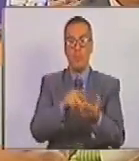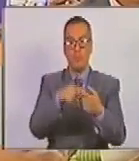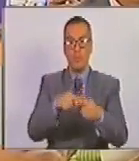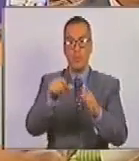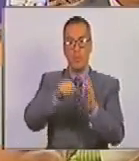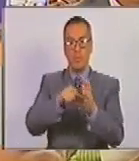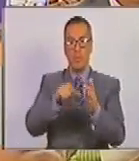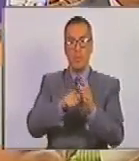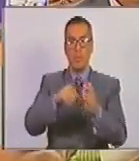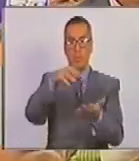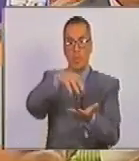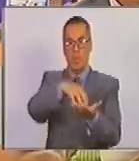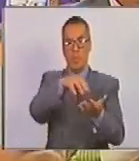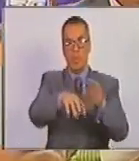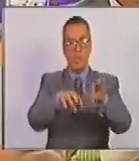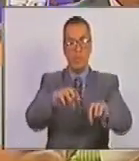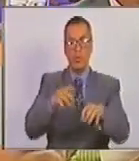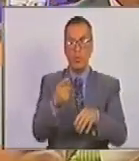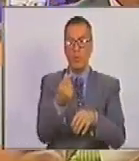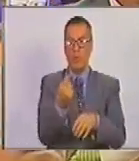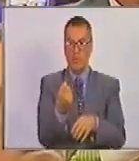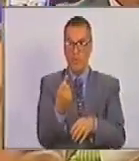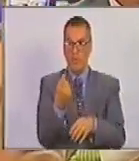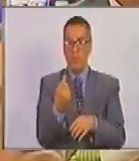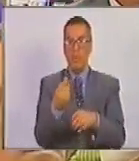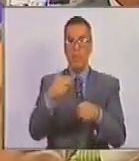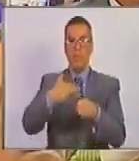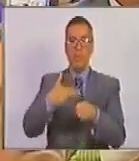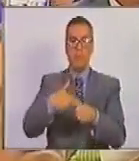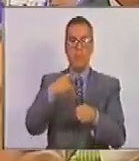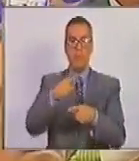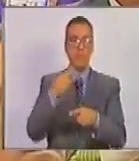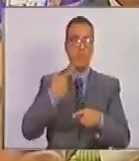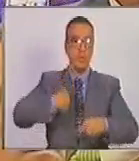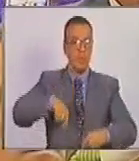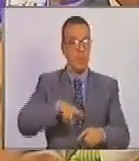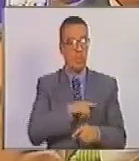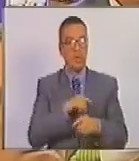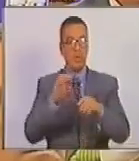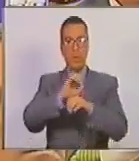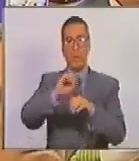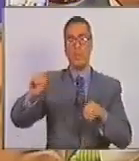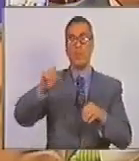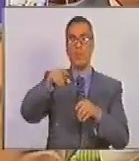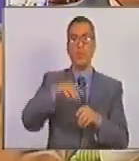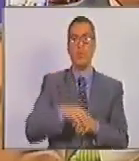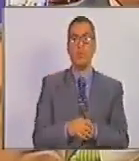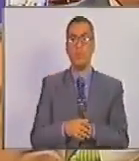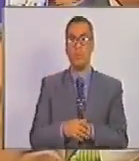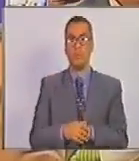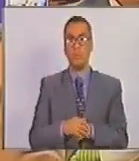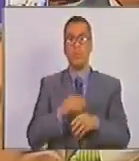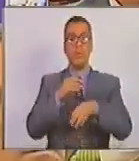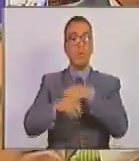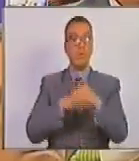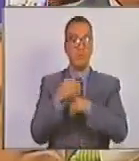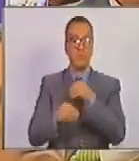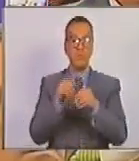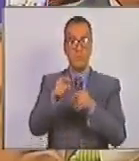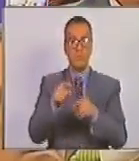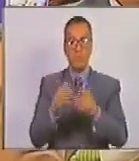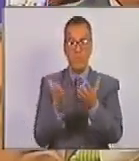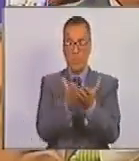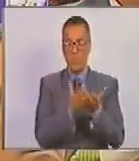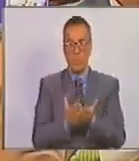capitales del Estado, porque no hay recursos, porque no hay gasolina, en el caso nuestro del occidente del país, entonces que se haga ese